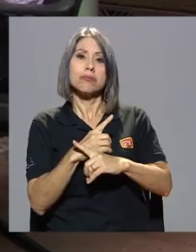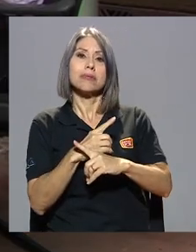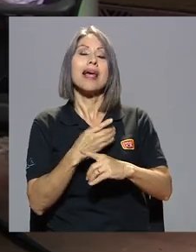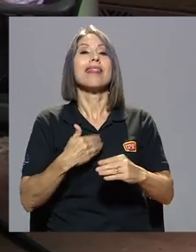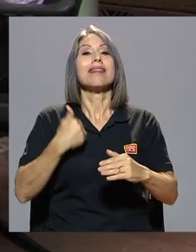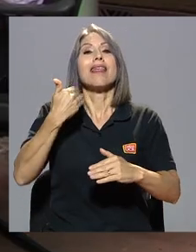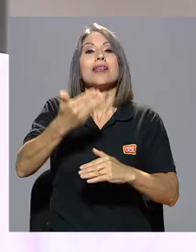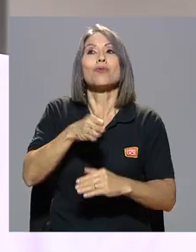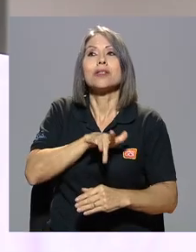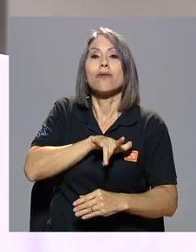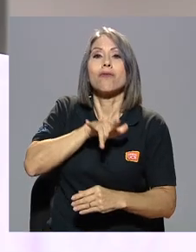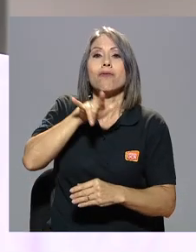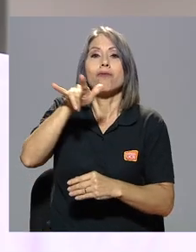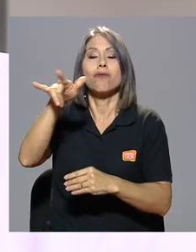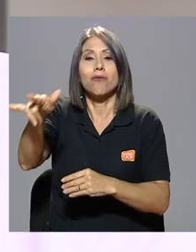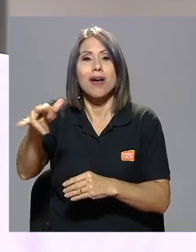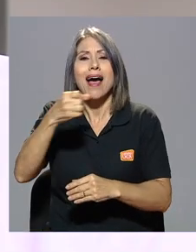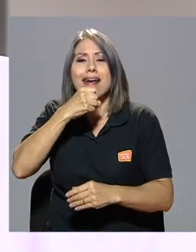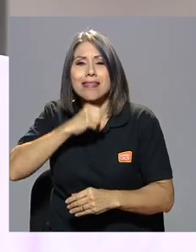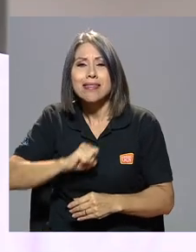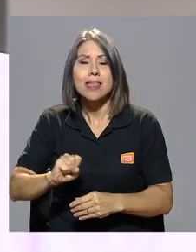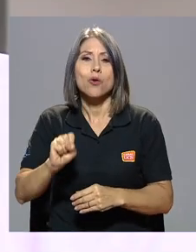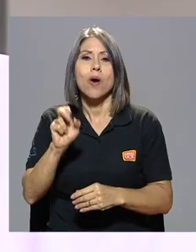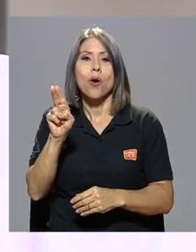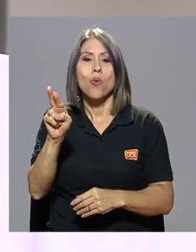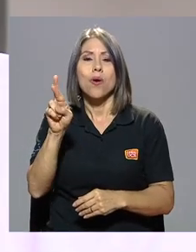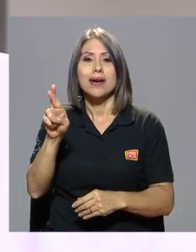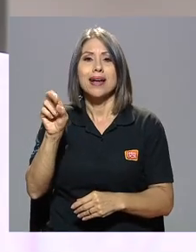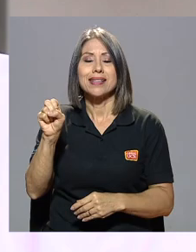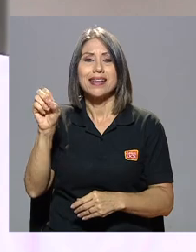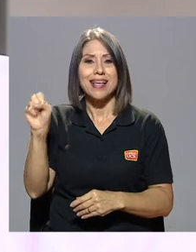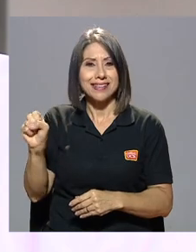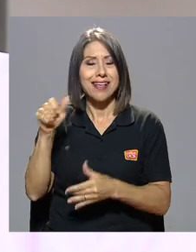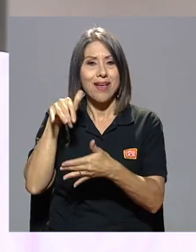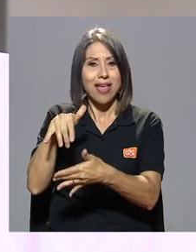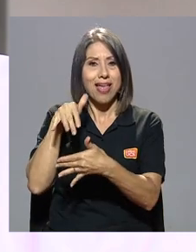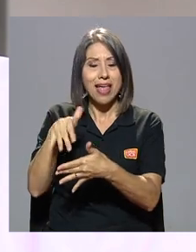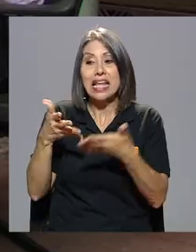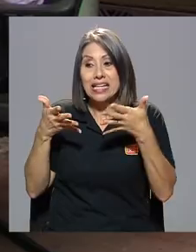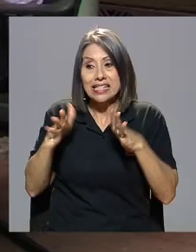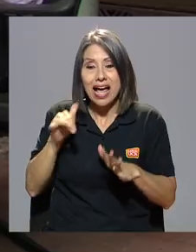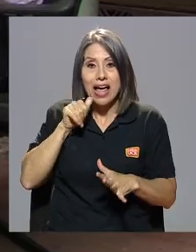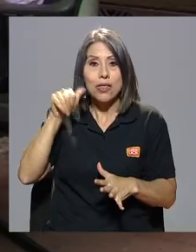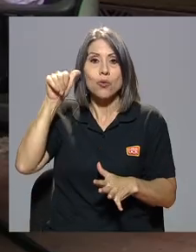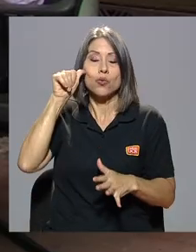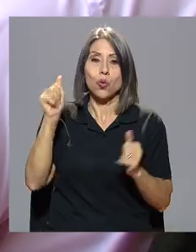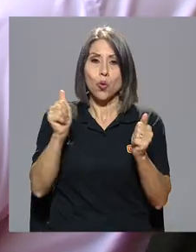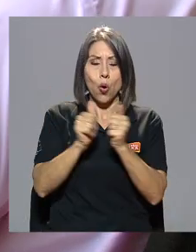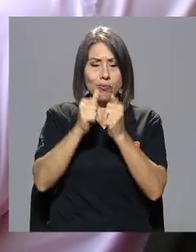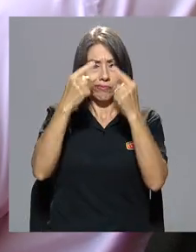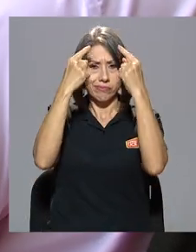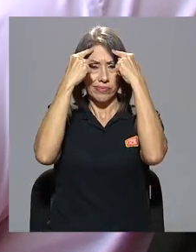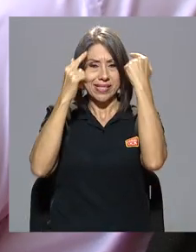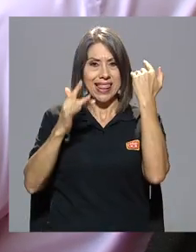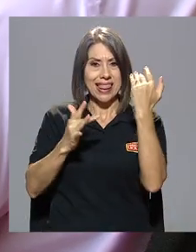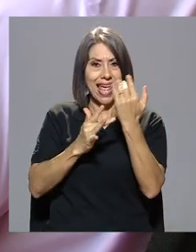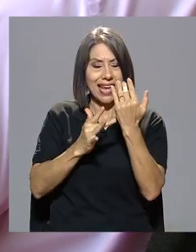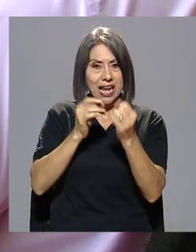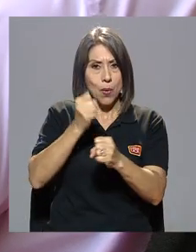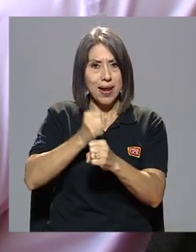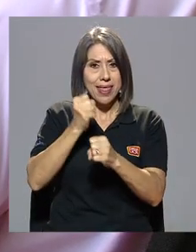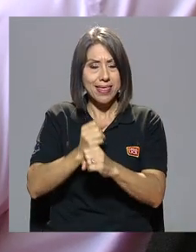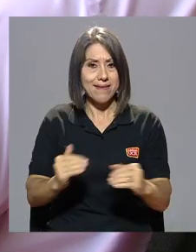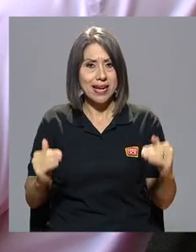Soviética y que ya era un adulto con una formación técnica operativa y del más alto nivel